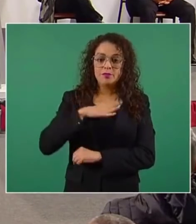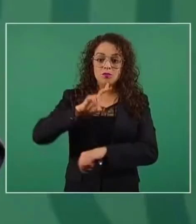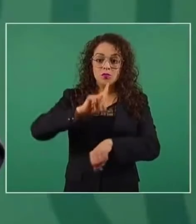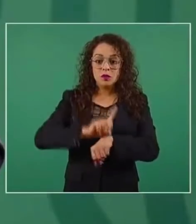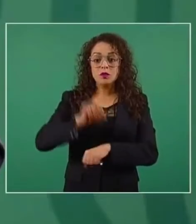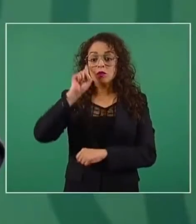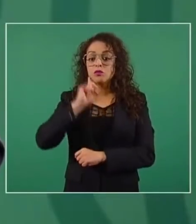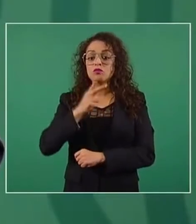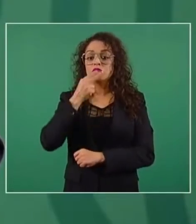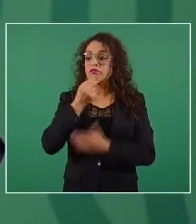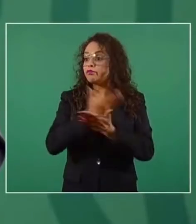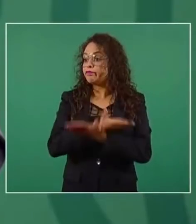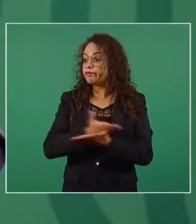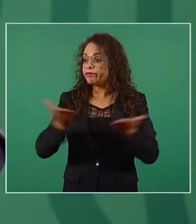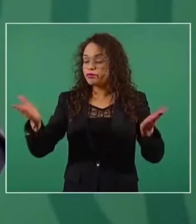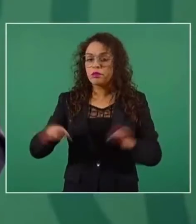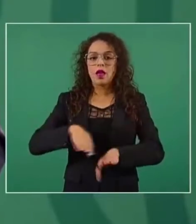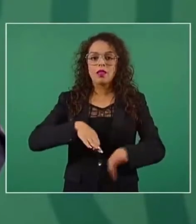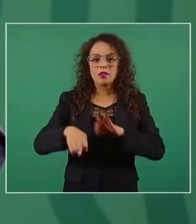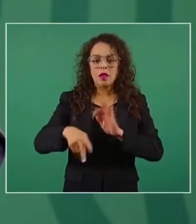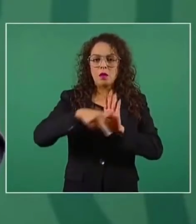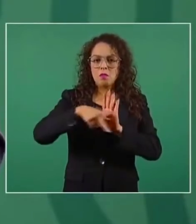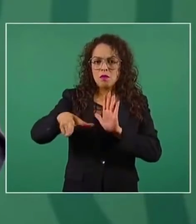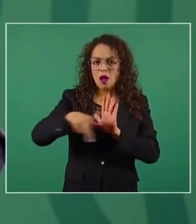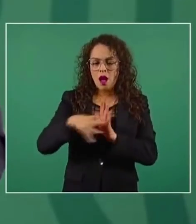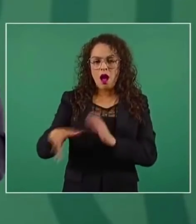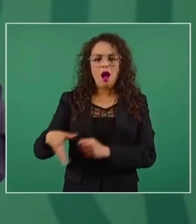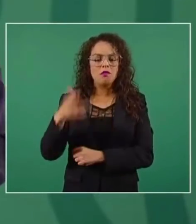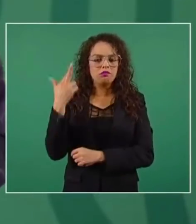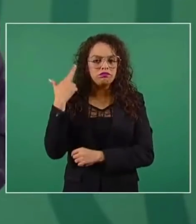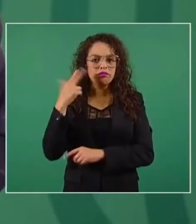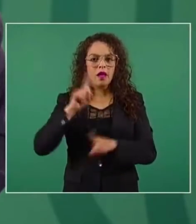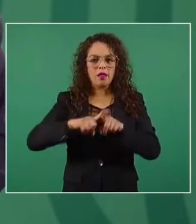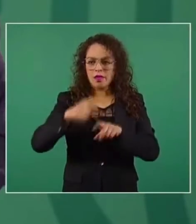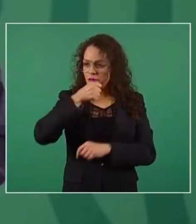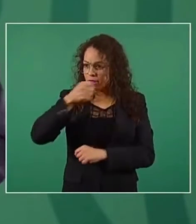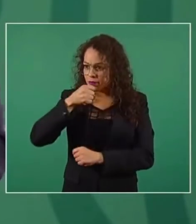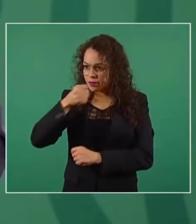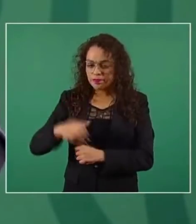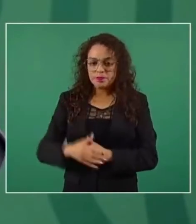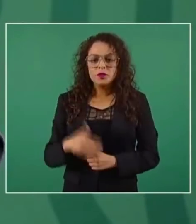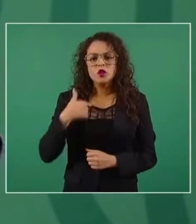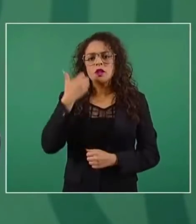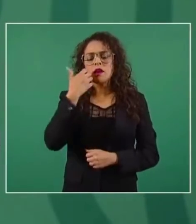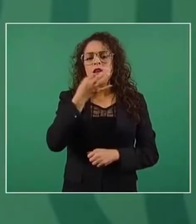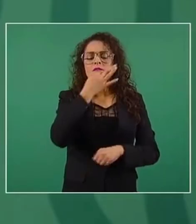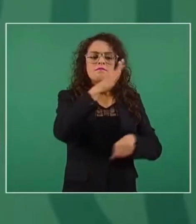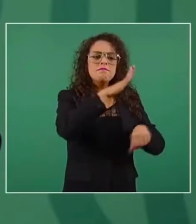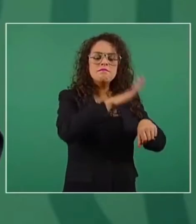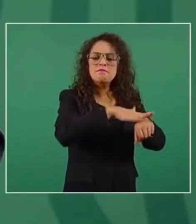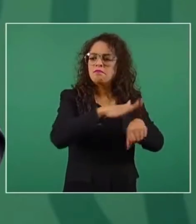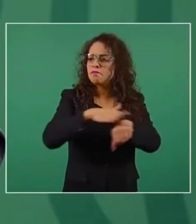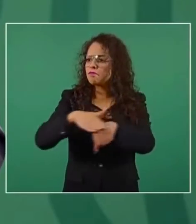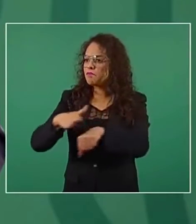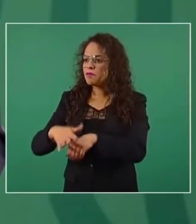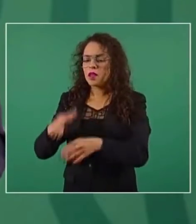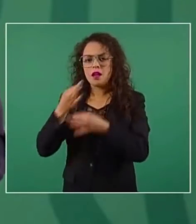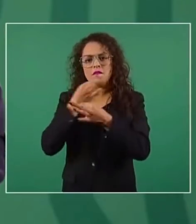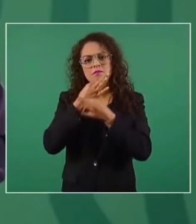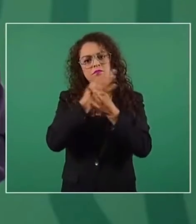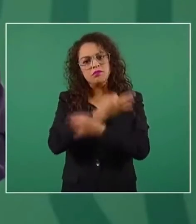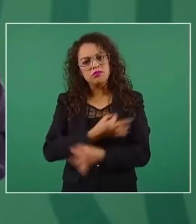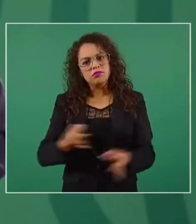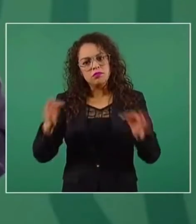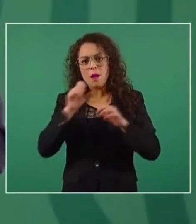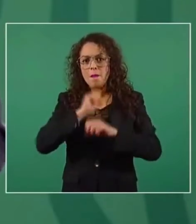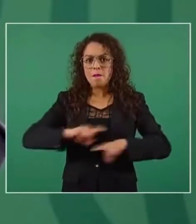comunicación. Quisiera comunicar a ustedes, quisiera comunicar obviamente al señor